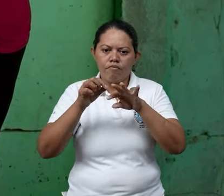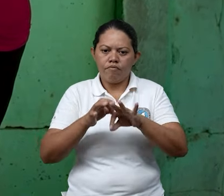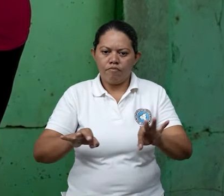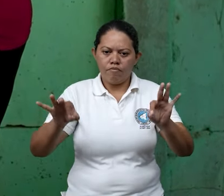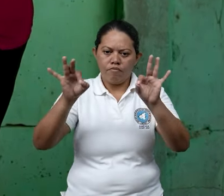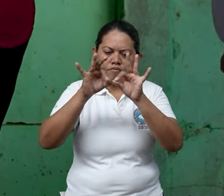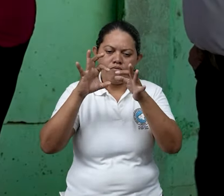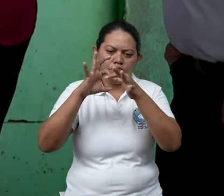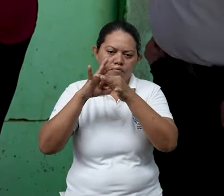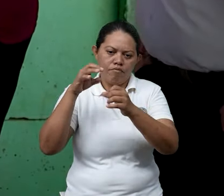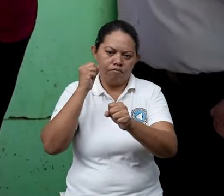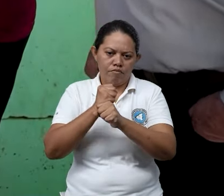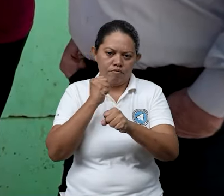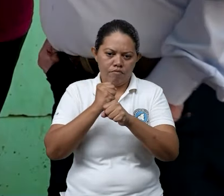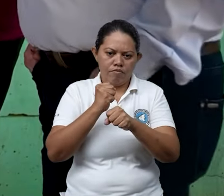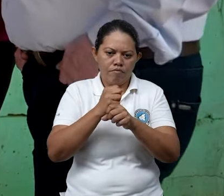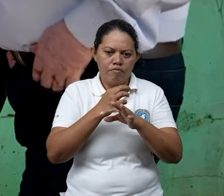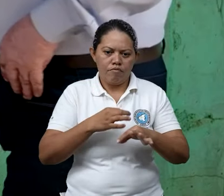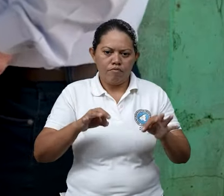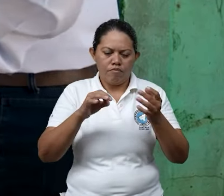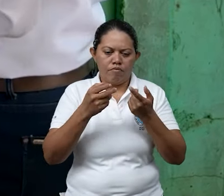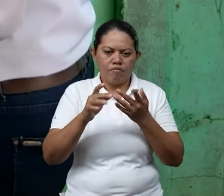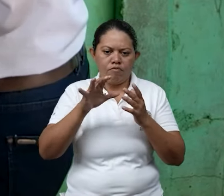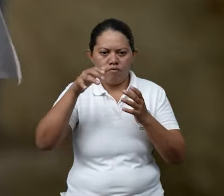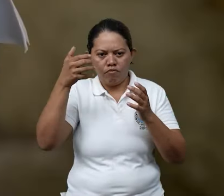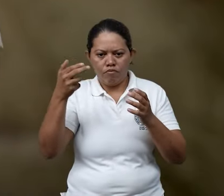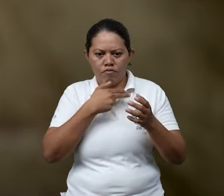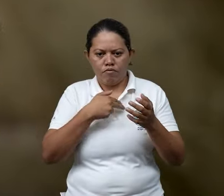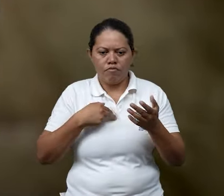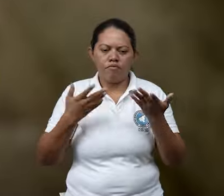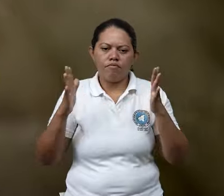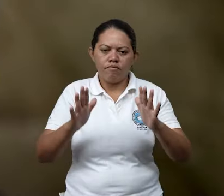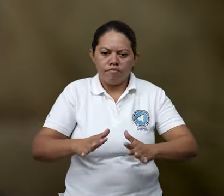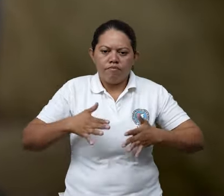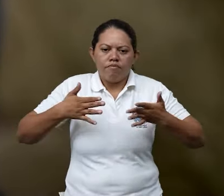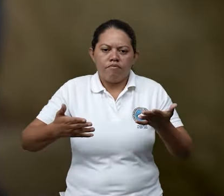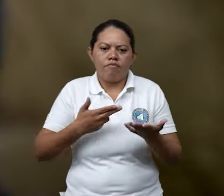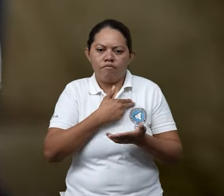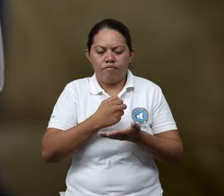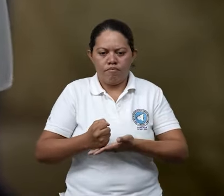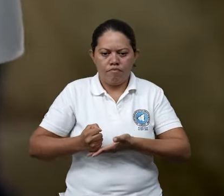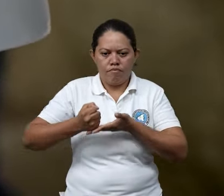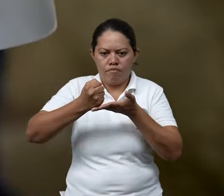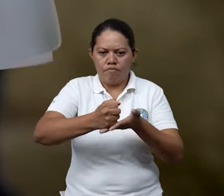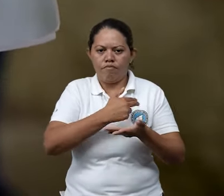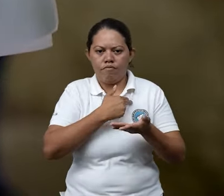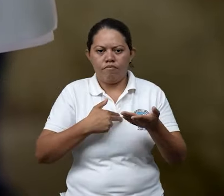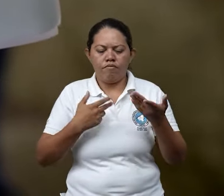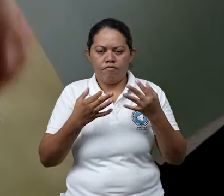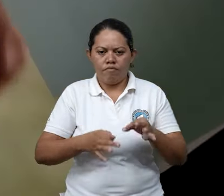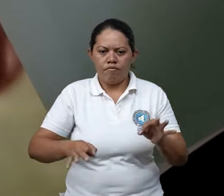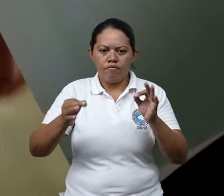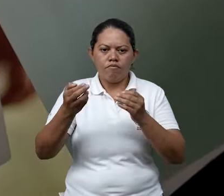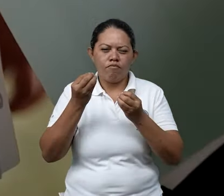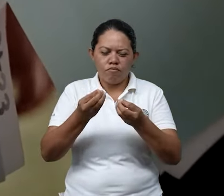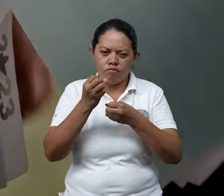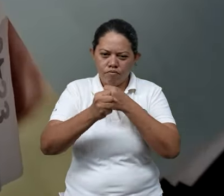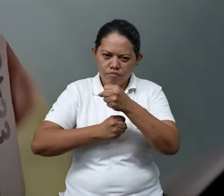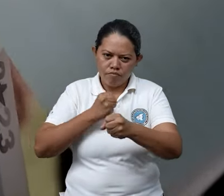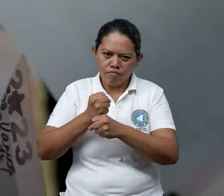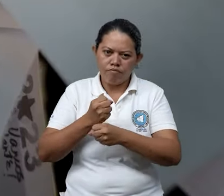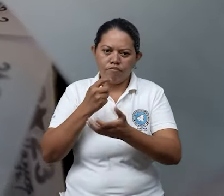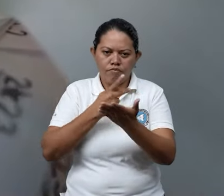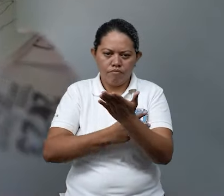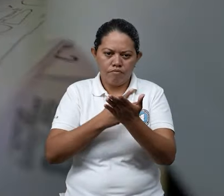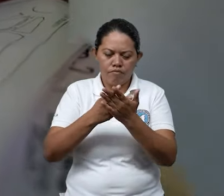trabajar con las comunidades, principalmente con aquellas comunidades en riesgo. Esto nos ha llevado a un proceso del último año a trabajar